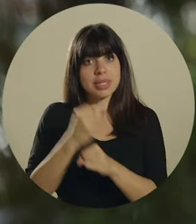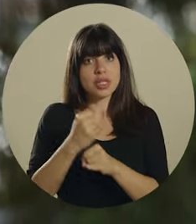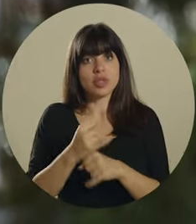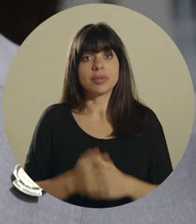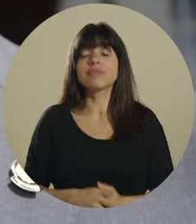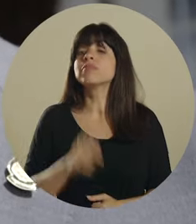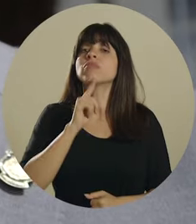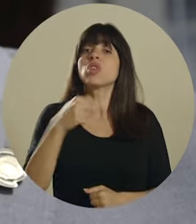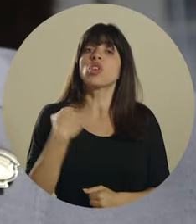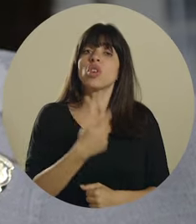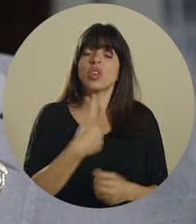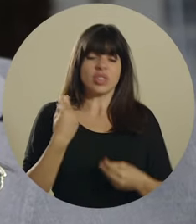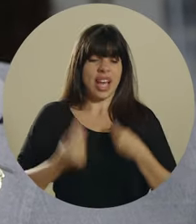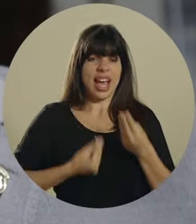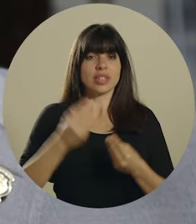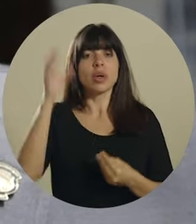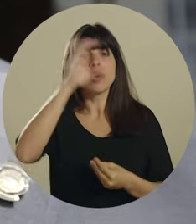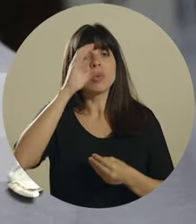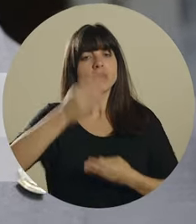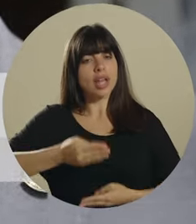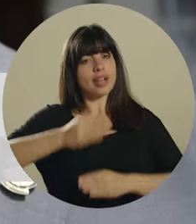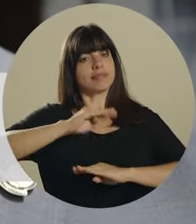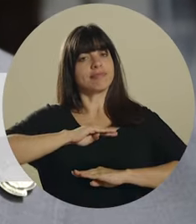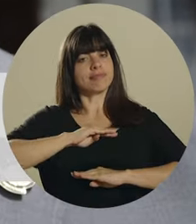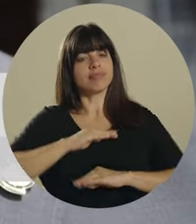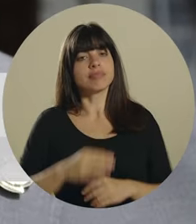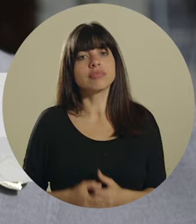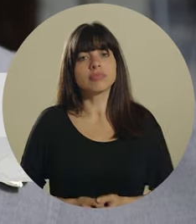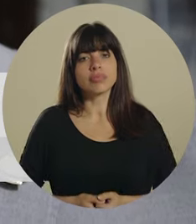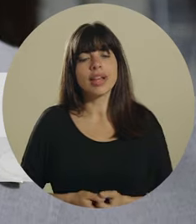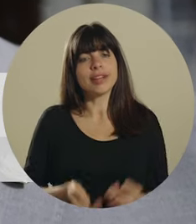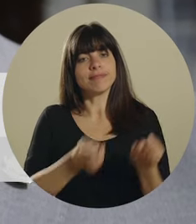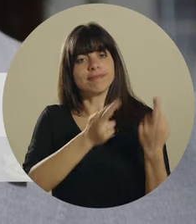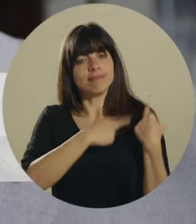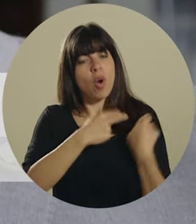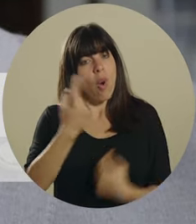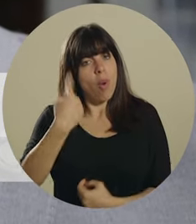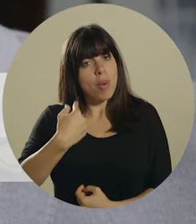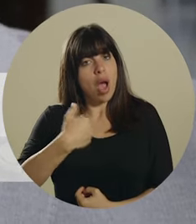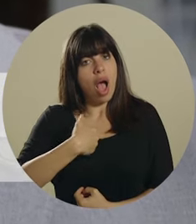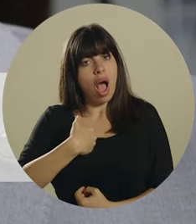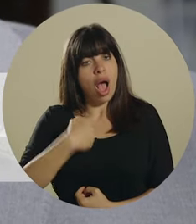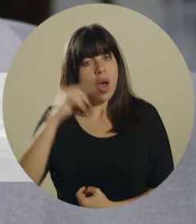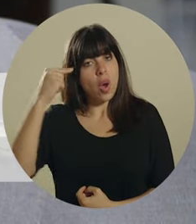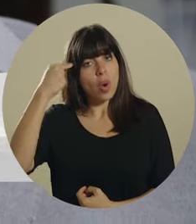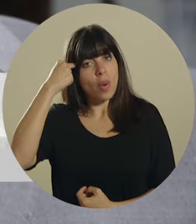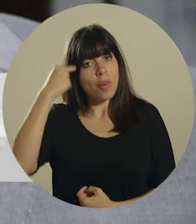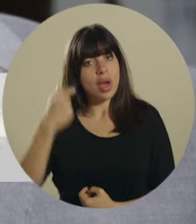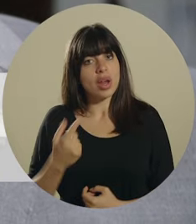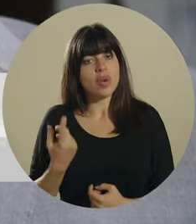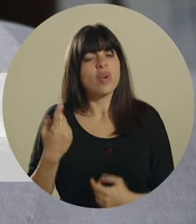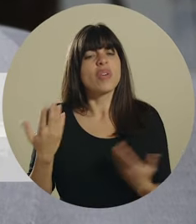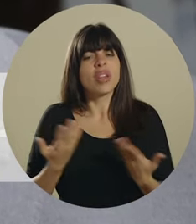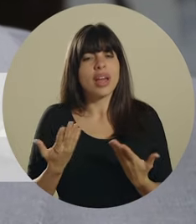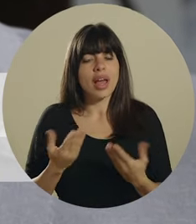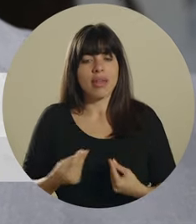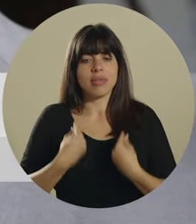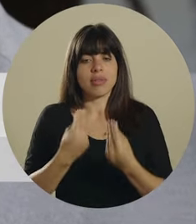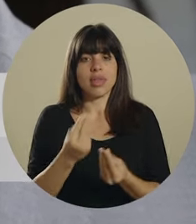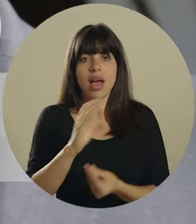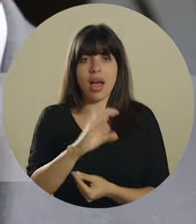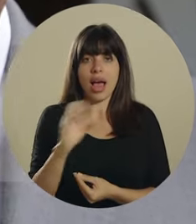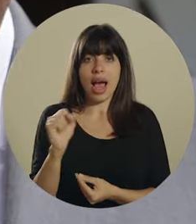institucional. En realidad lo que estamos haciendo es satisfaciendo la obligación que tenemos los gobiernos de